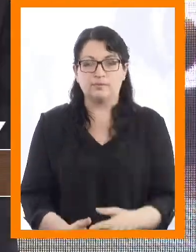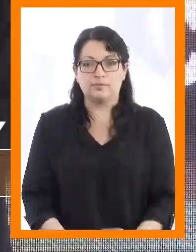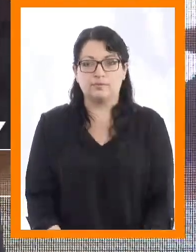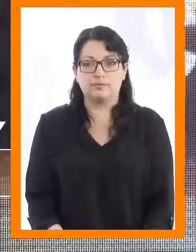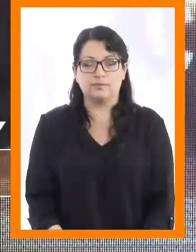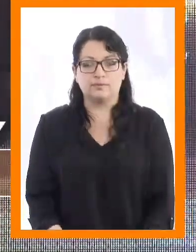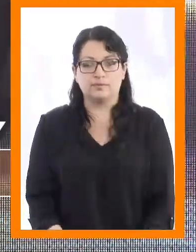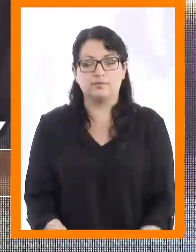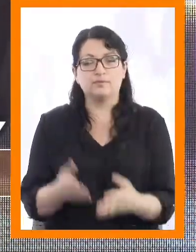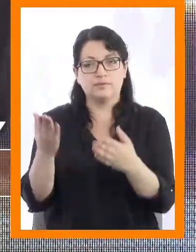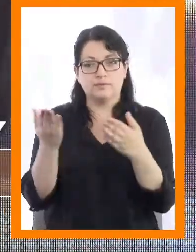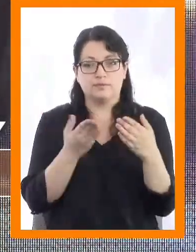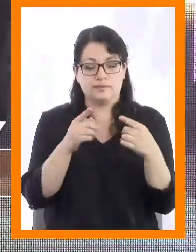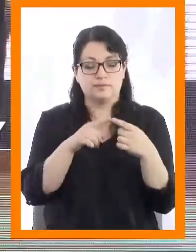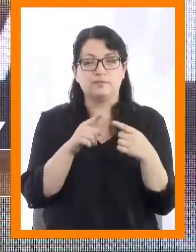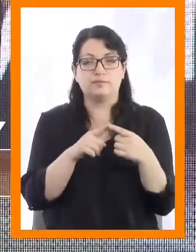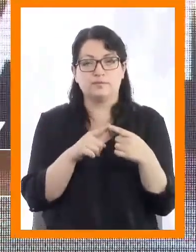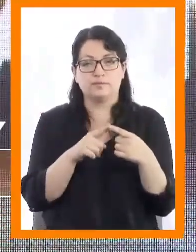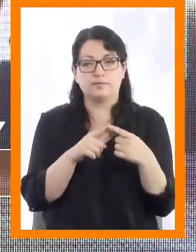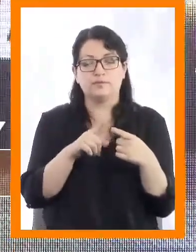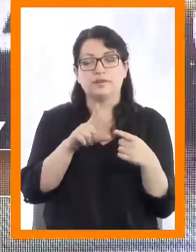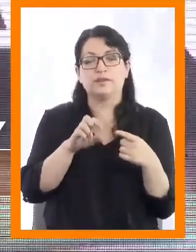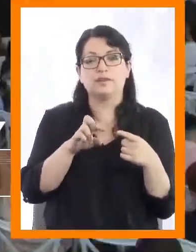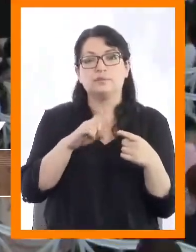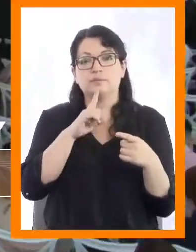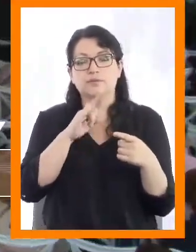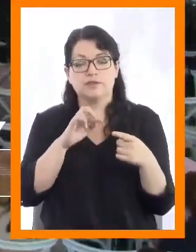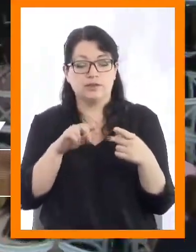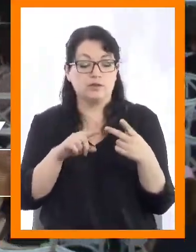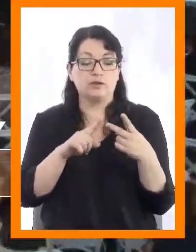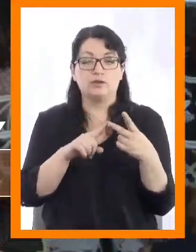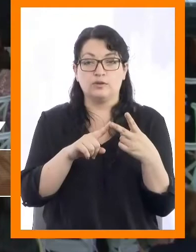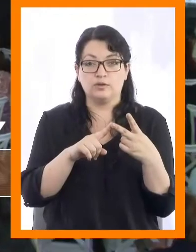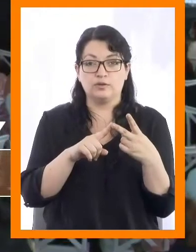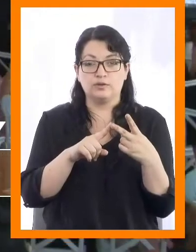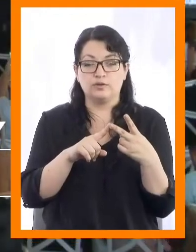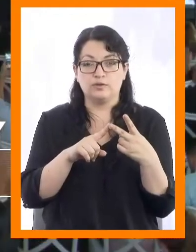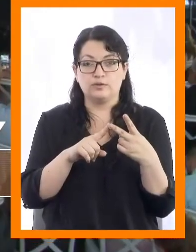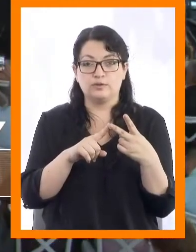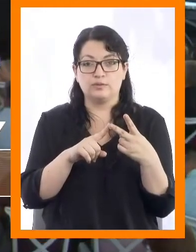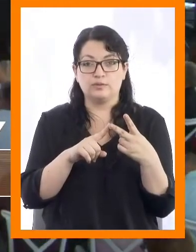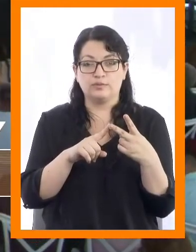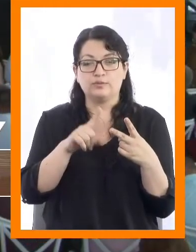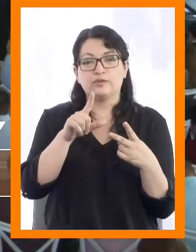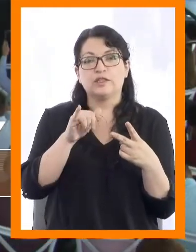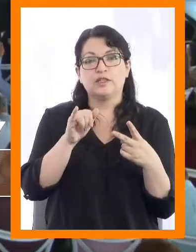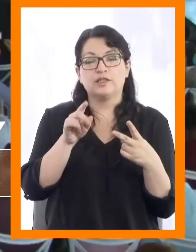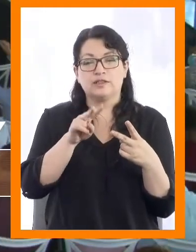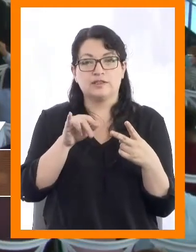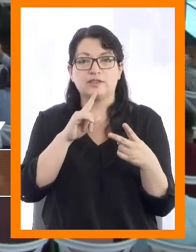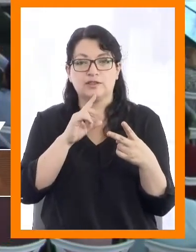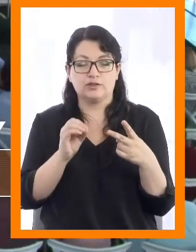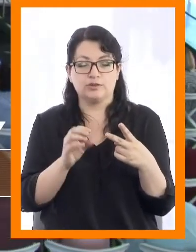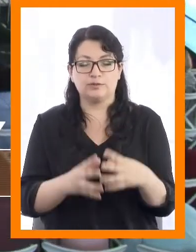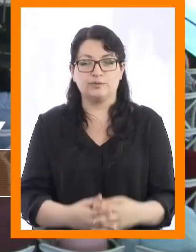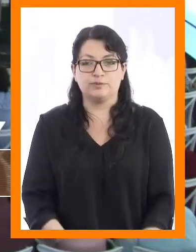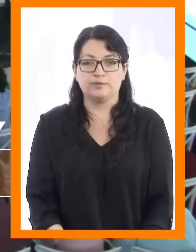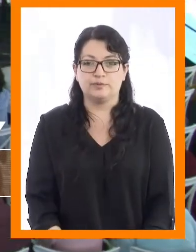Jennifer Esther Lepiqueo Collado. Alexis Rubén Licito Vicuña.